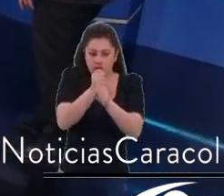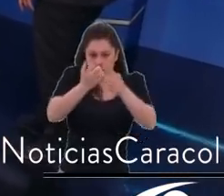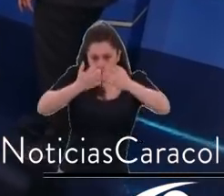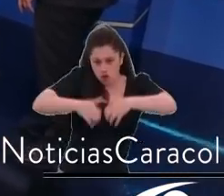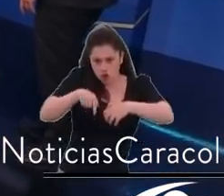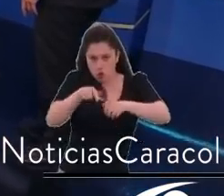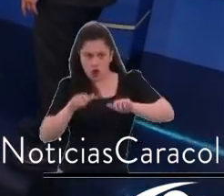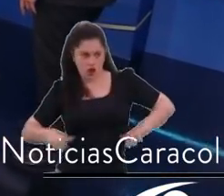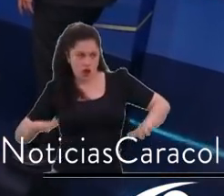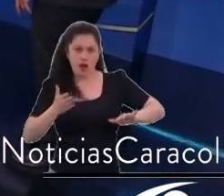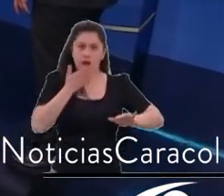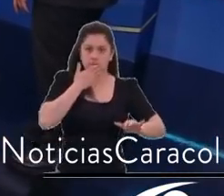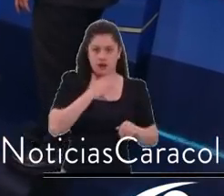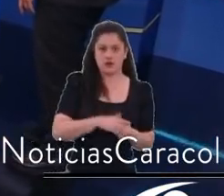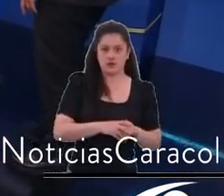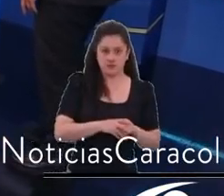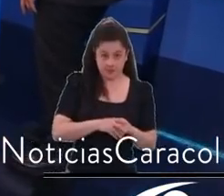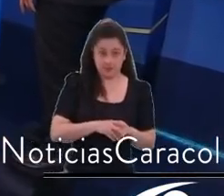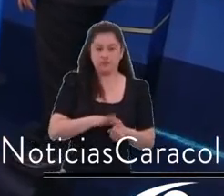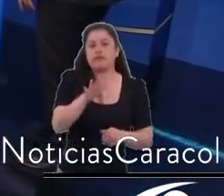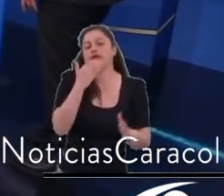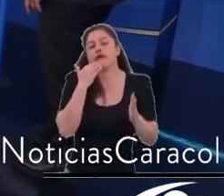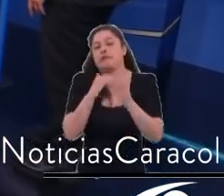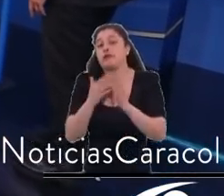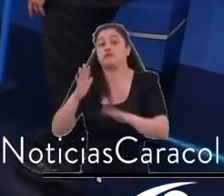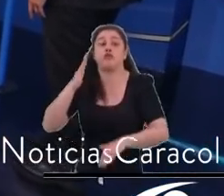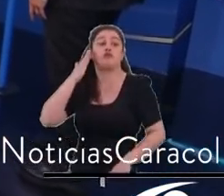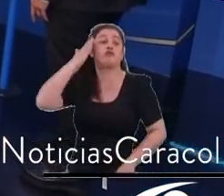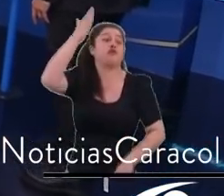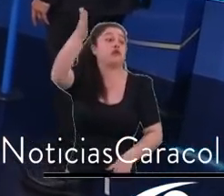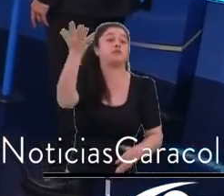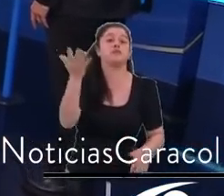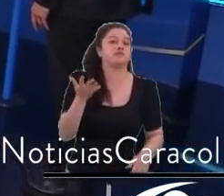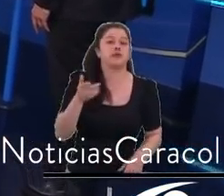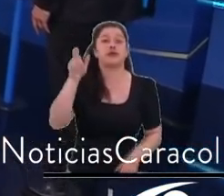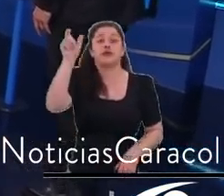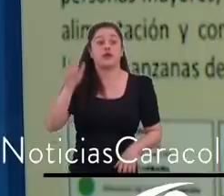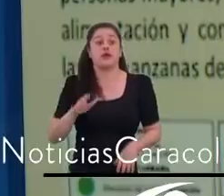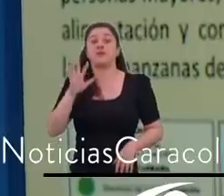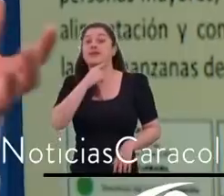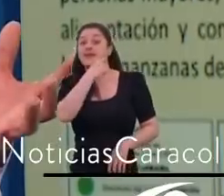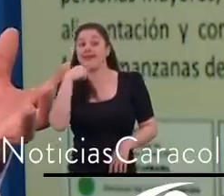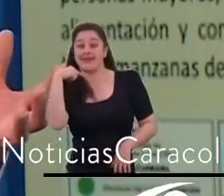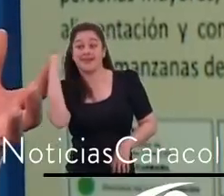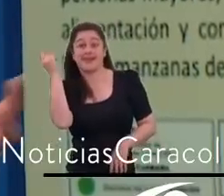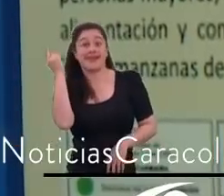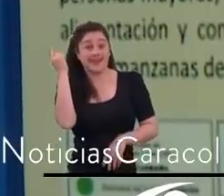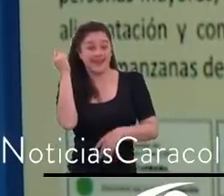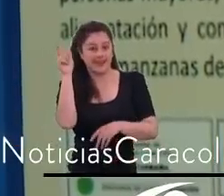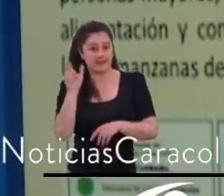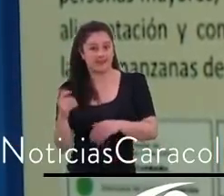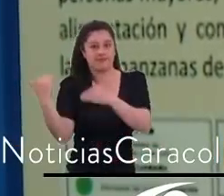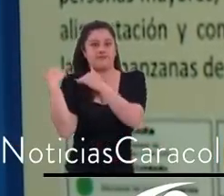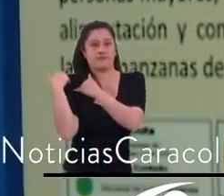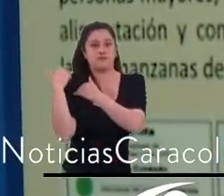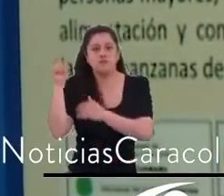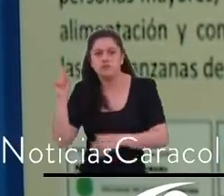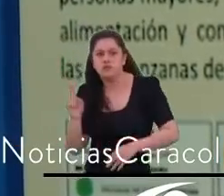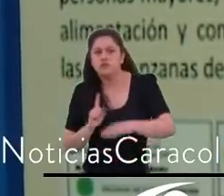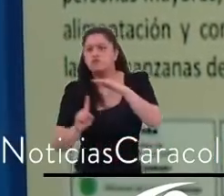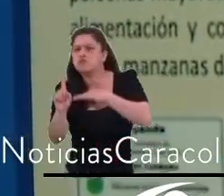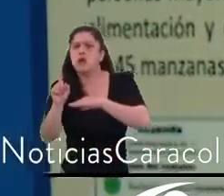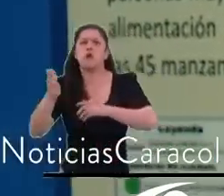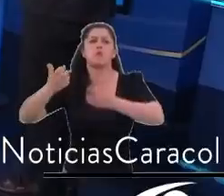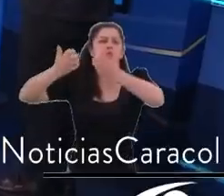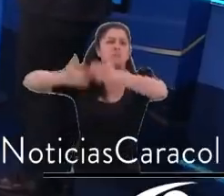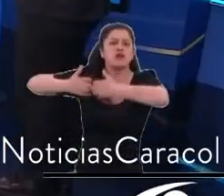Amazon o Microsoft o nuevas industrias creativas, tecnológicas, digitales, dónde se ubican en Bogotá para generar empleo. Entonces,